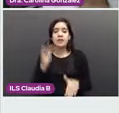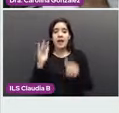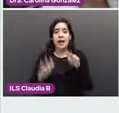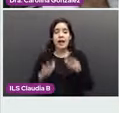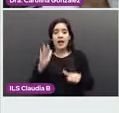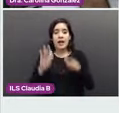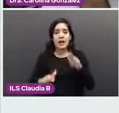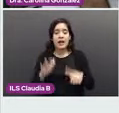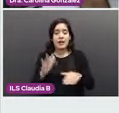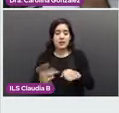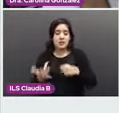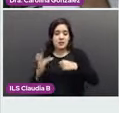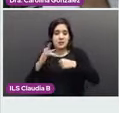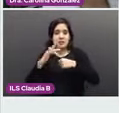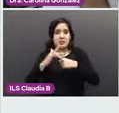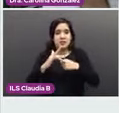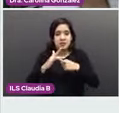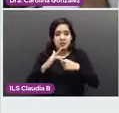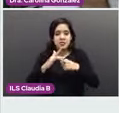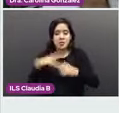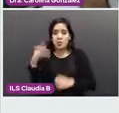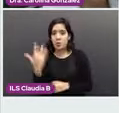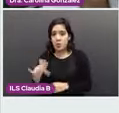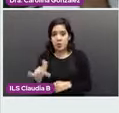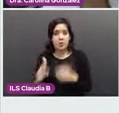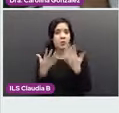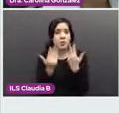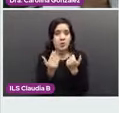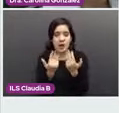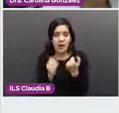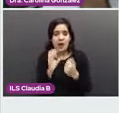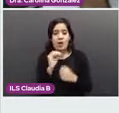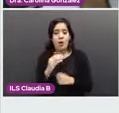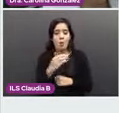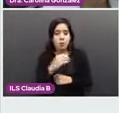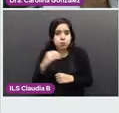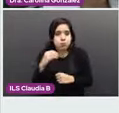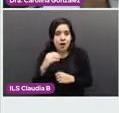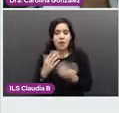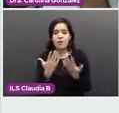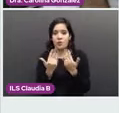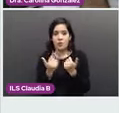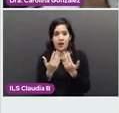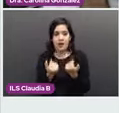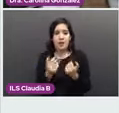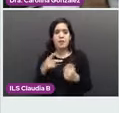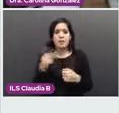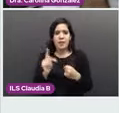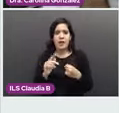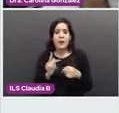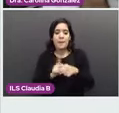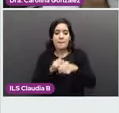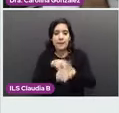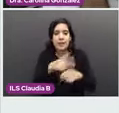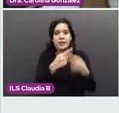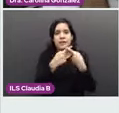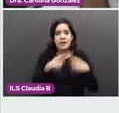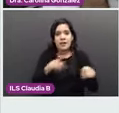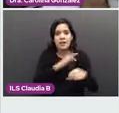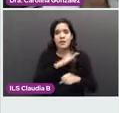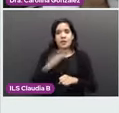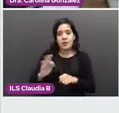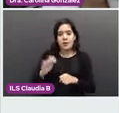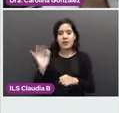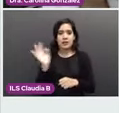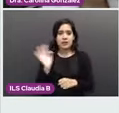tumores que no duelen, pero también podemos tener retracciones, piel de naranja, ulceración, deformidades, engrosamientos, secreción